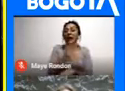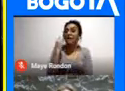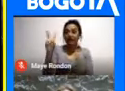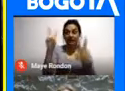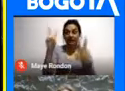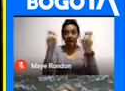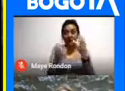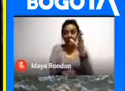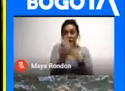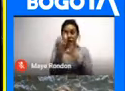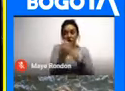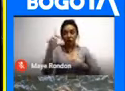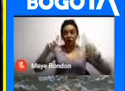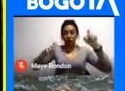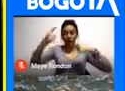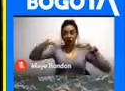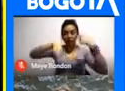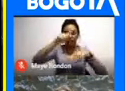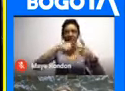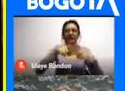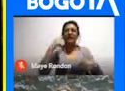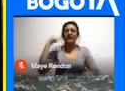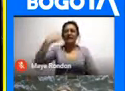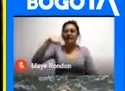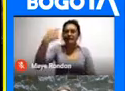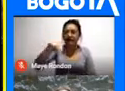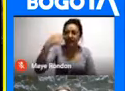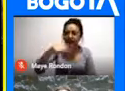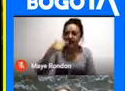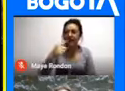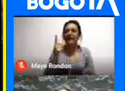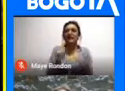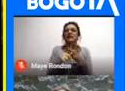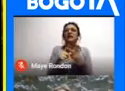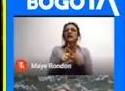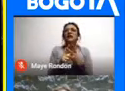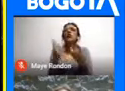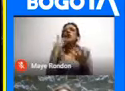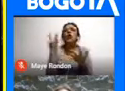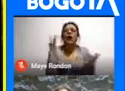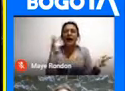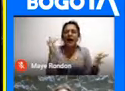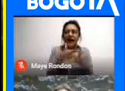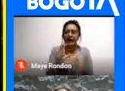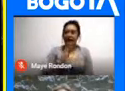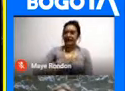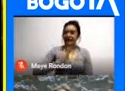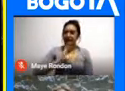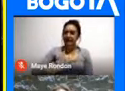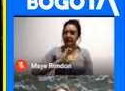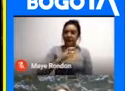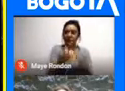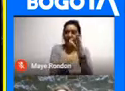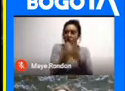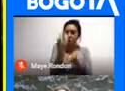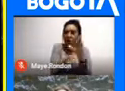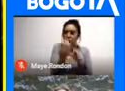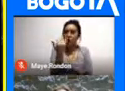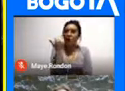tema de producto turístico De qué se trata Cuáles son como esas características Que tiene el producto